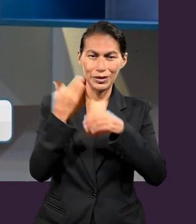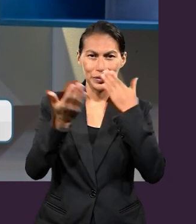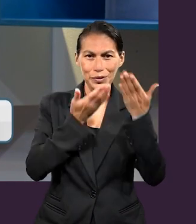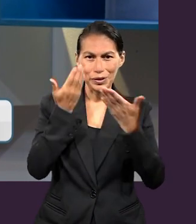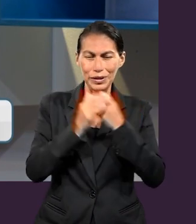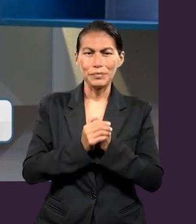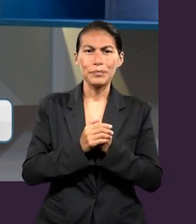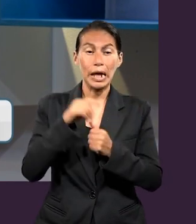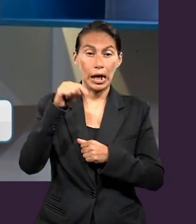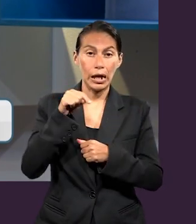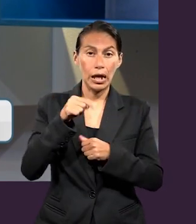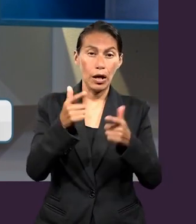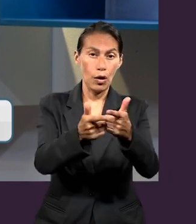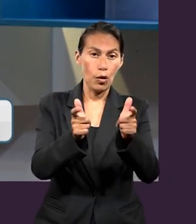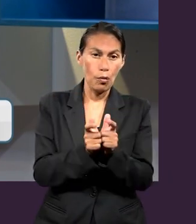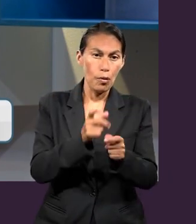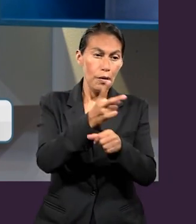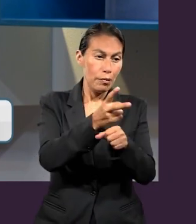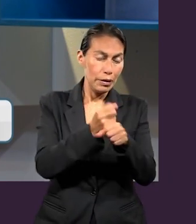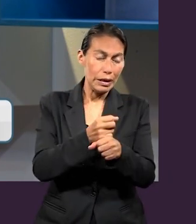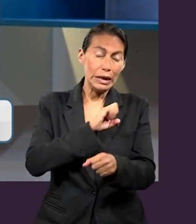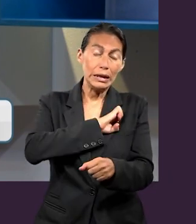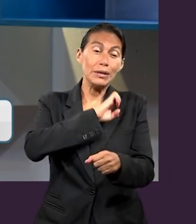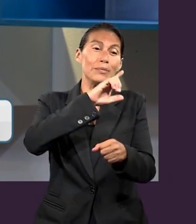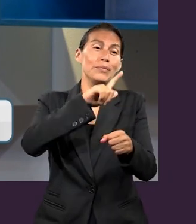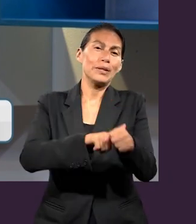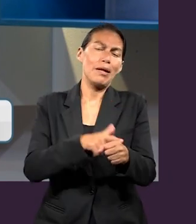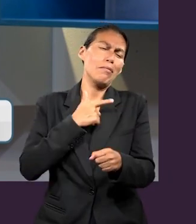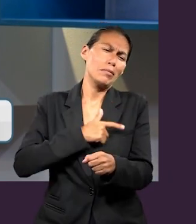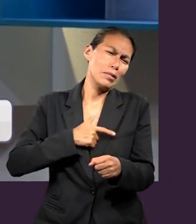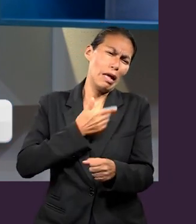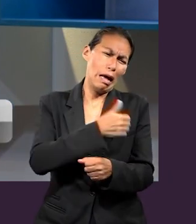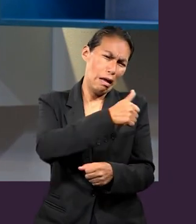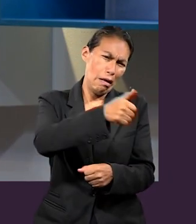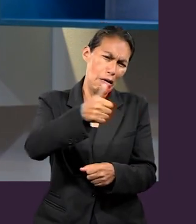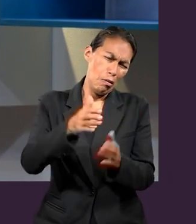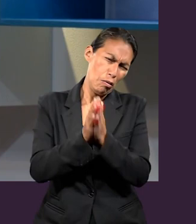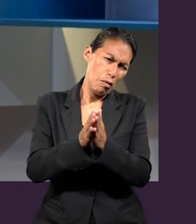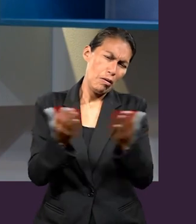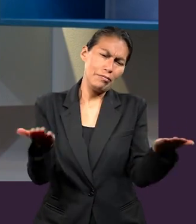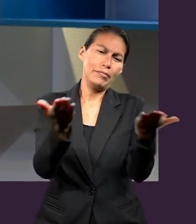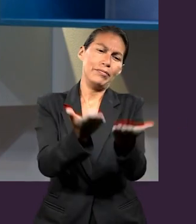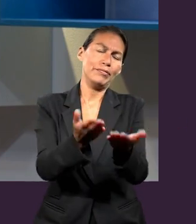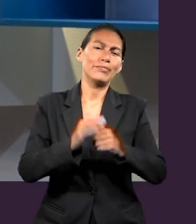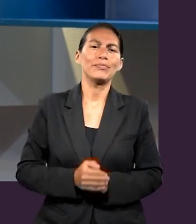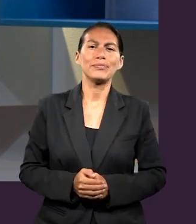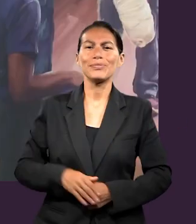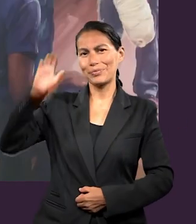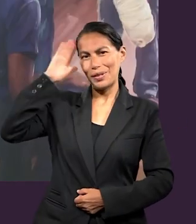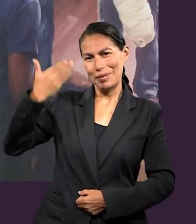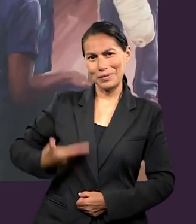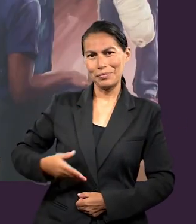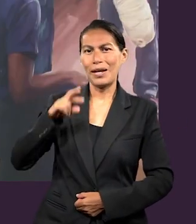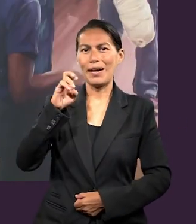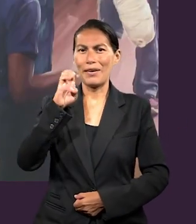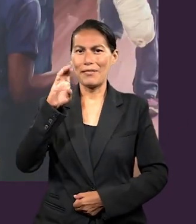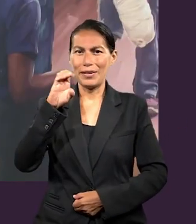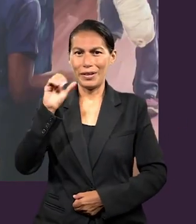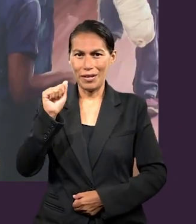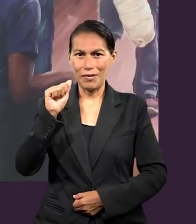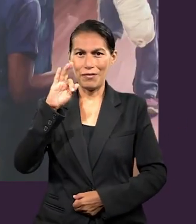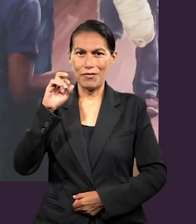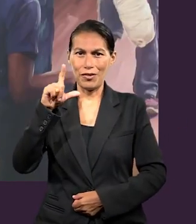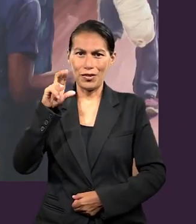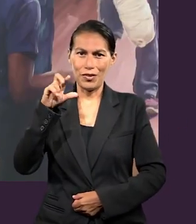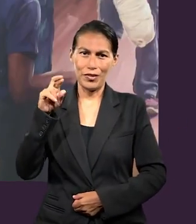Tengo aquí conmigo un grupo de invitados muy especiales que me gustaría que cada uno de ellos se presente. Hola, ¿qué tal? Mi